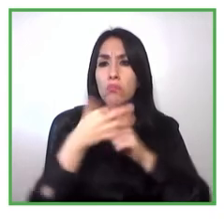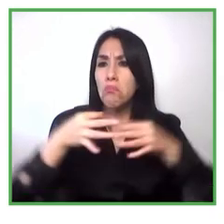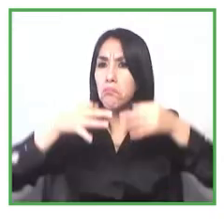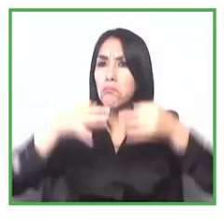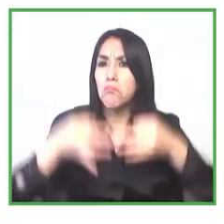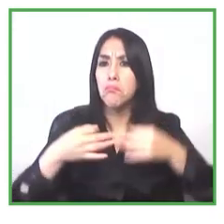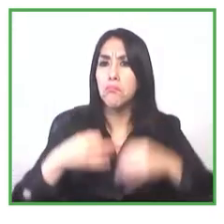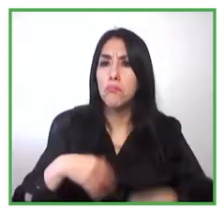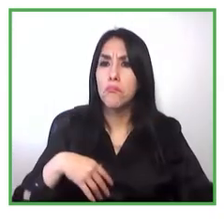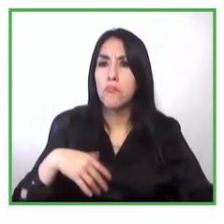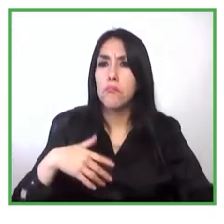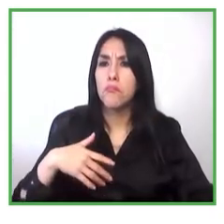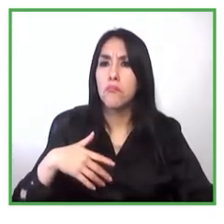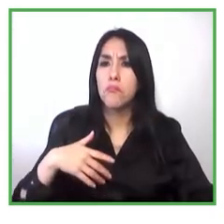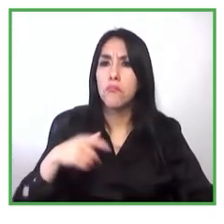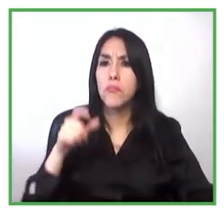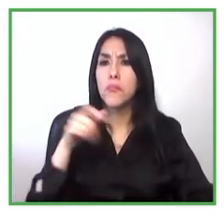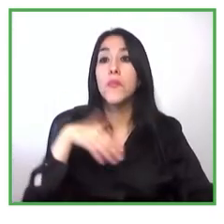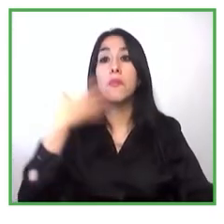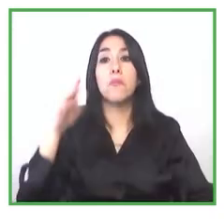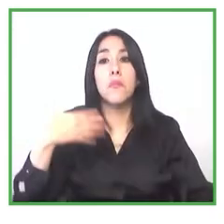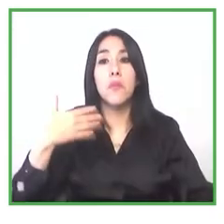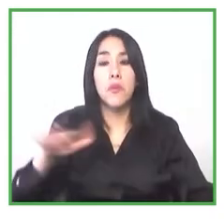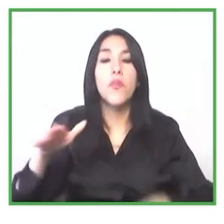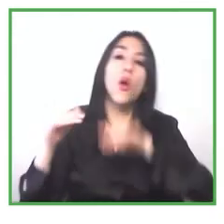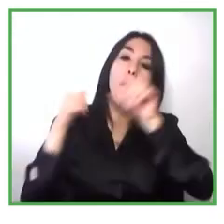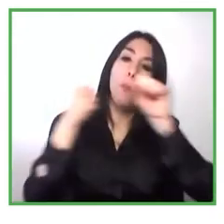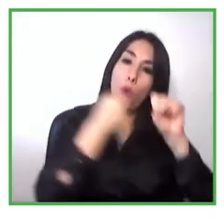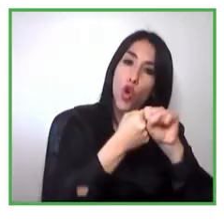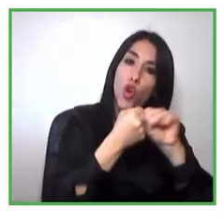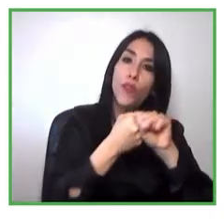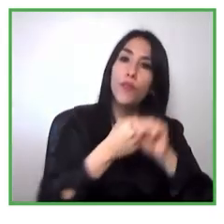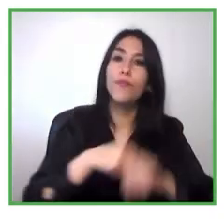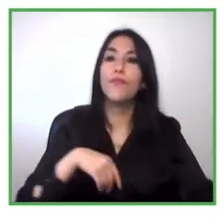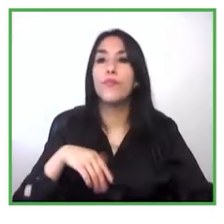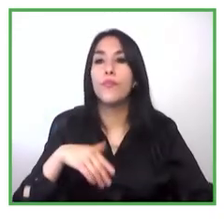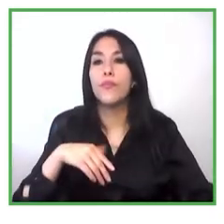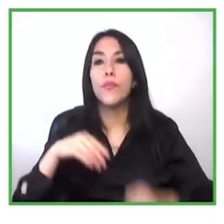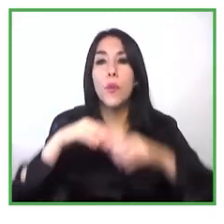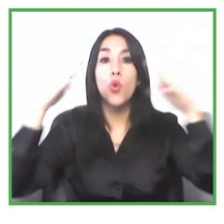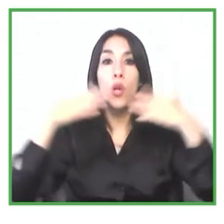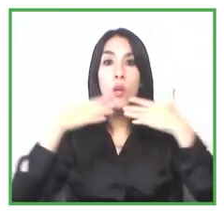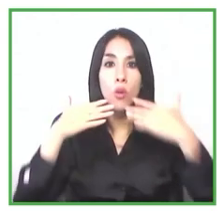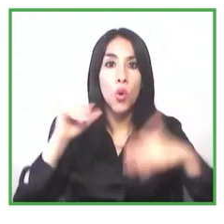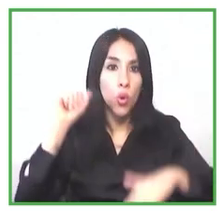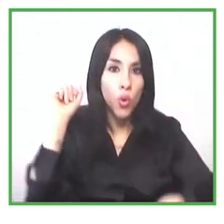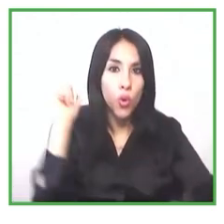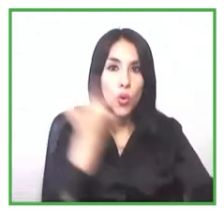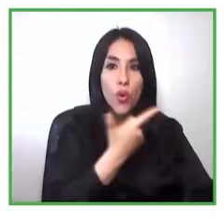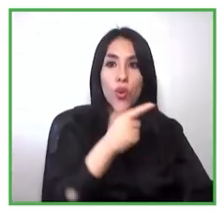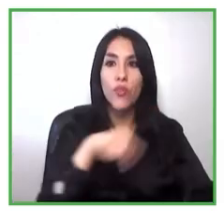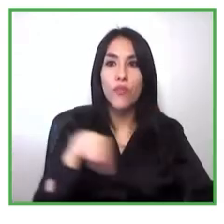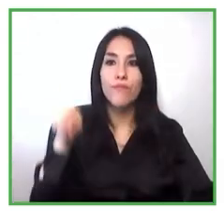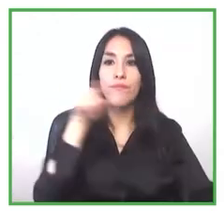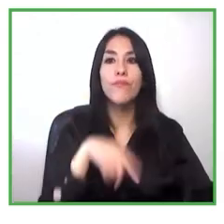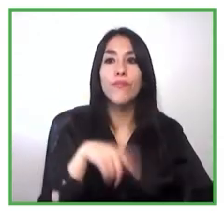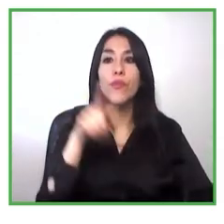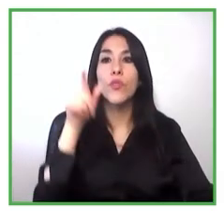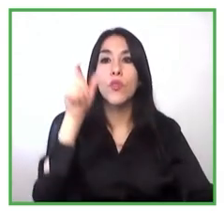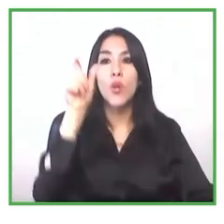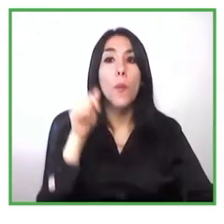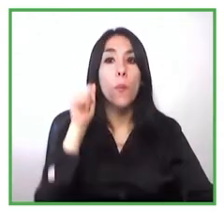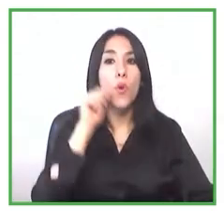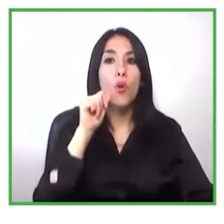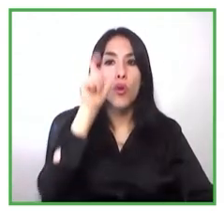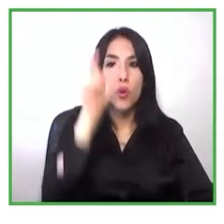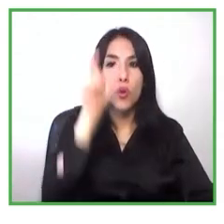incubación Juan Pablo Solciré John muchas gracias yo creo que la exposición de sus casos muestra gran parte de los mensajes en